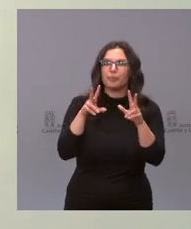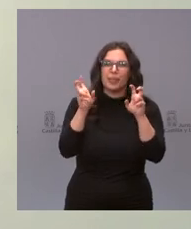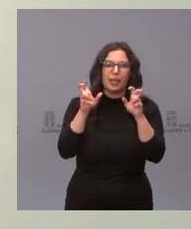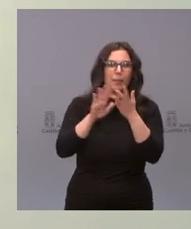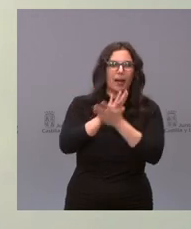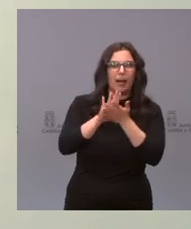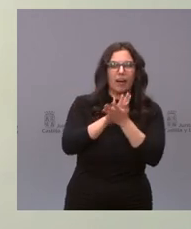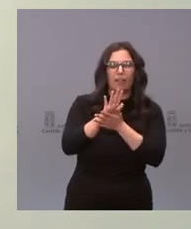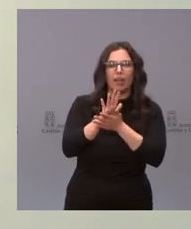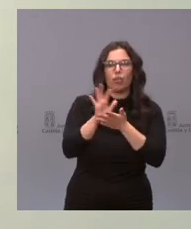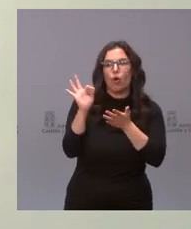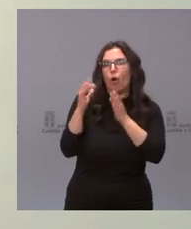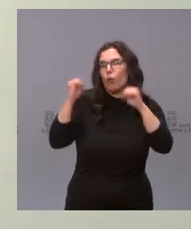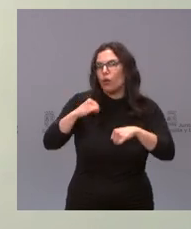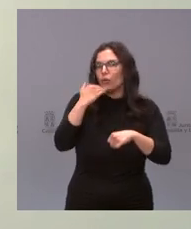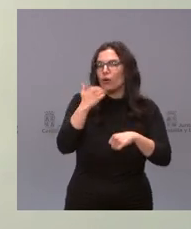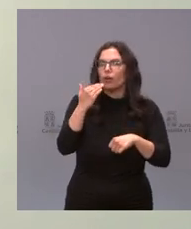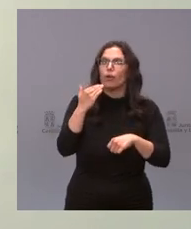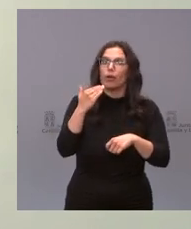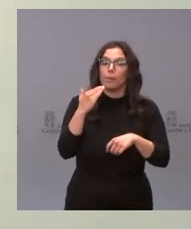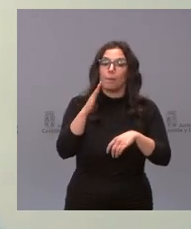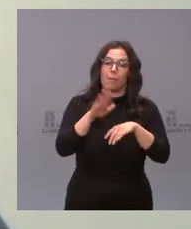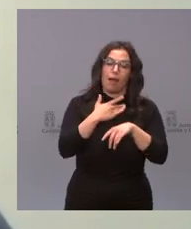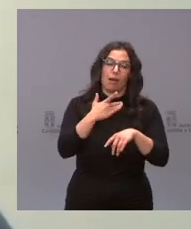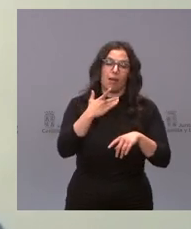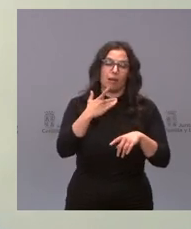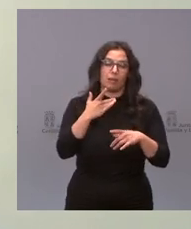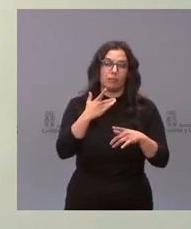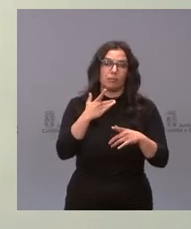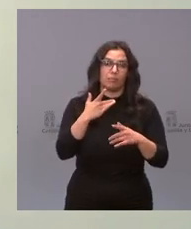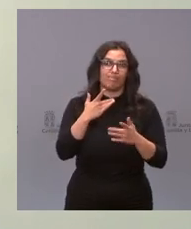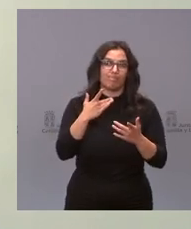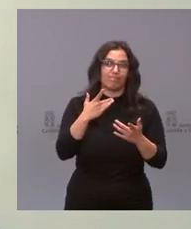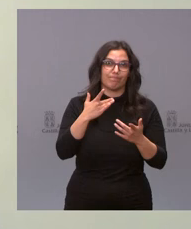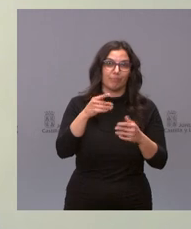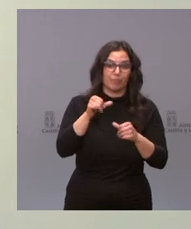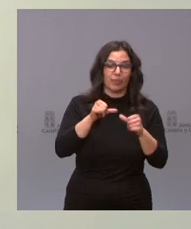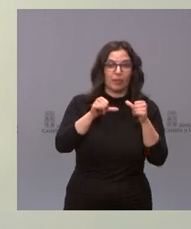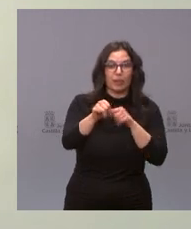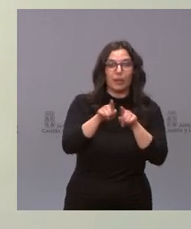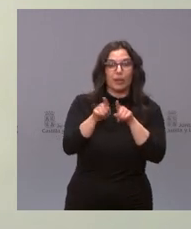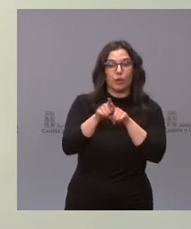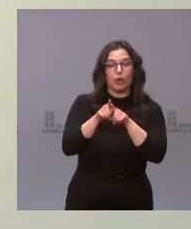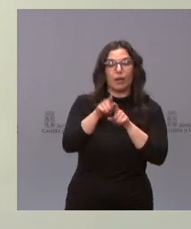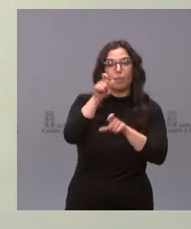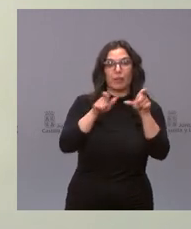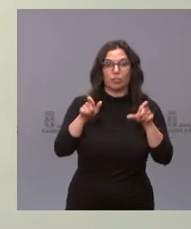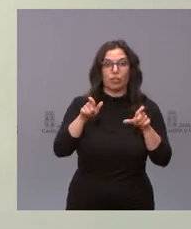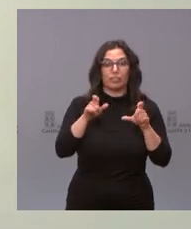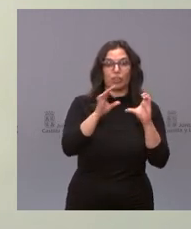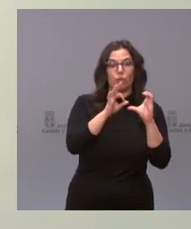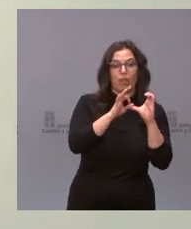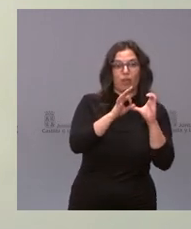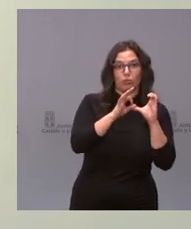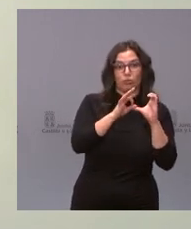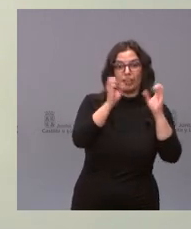establecer un acuerdo para evitar que se produzcan ese trasvase de dirigentes de Ciudadanos al